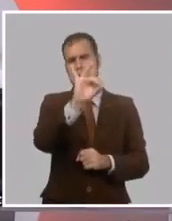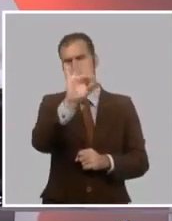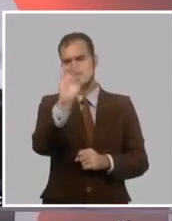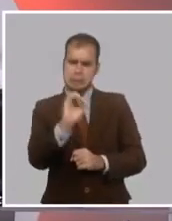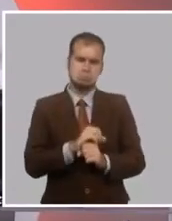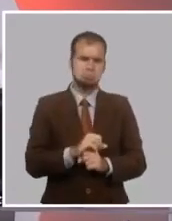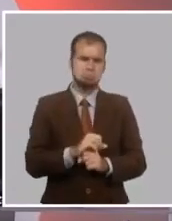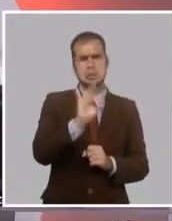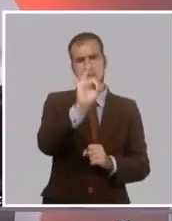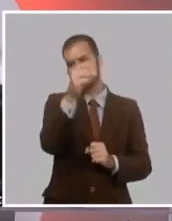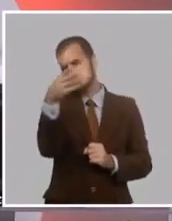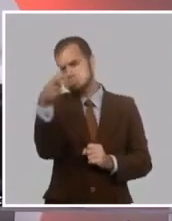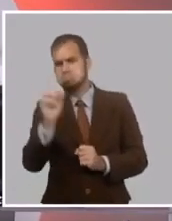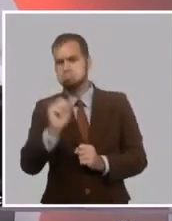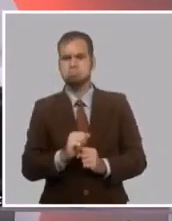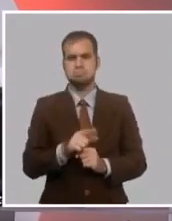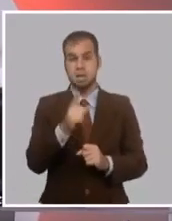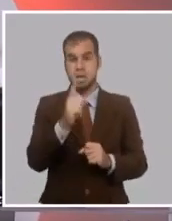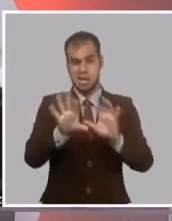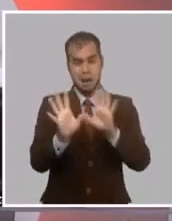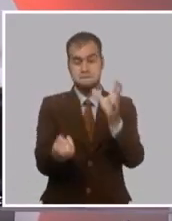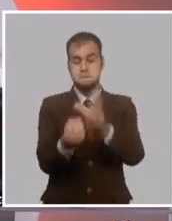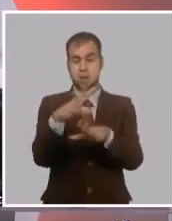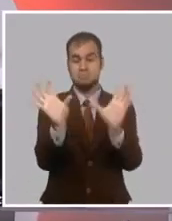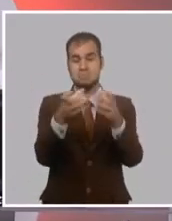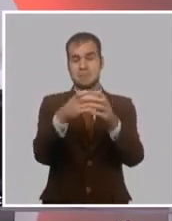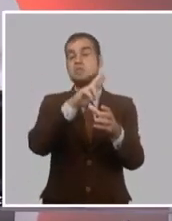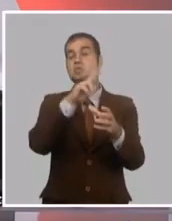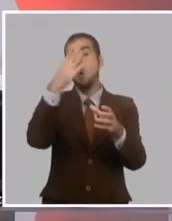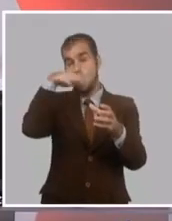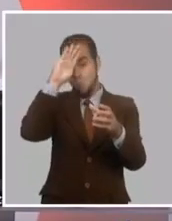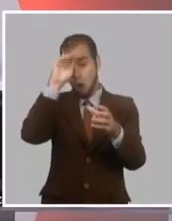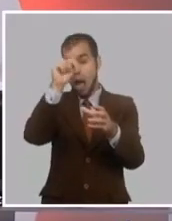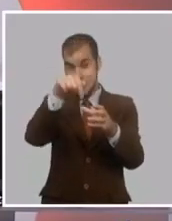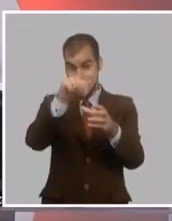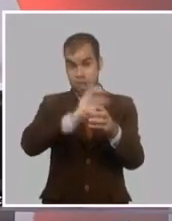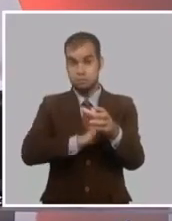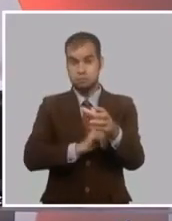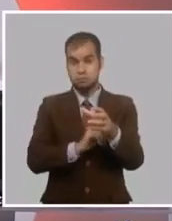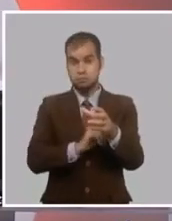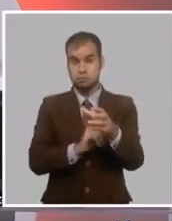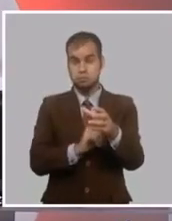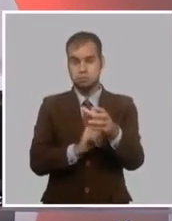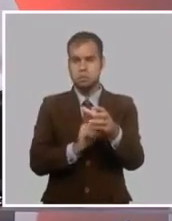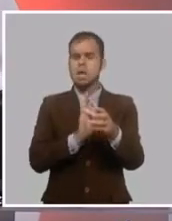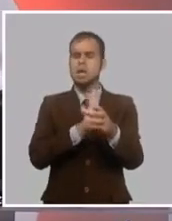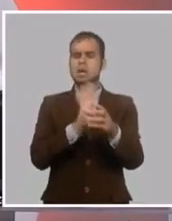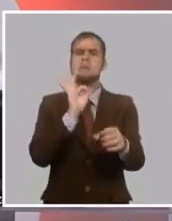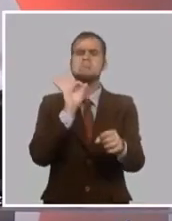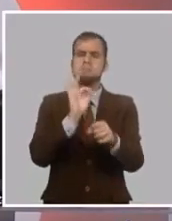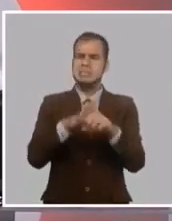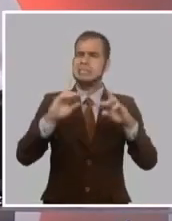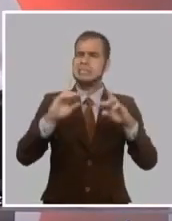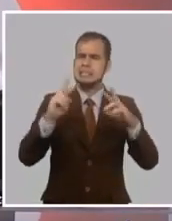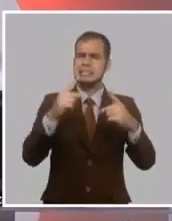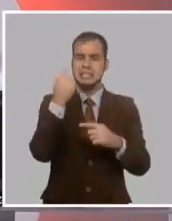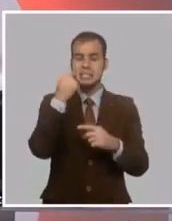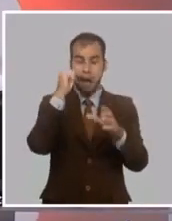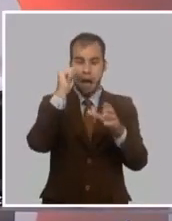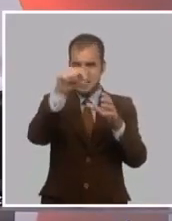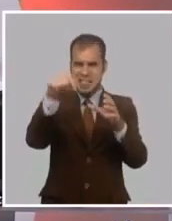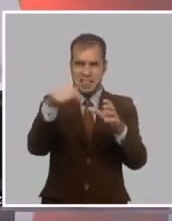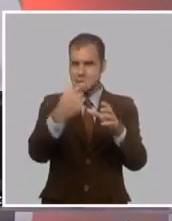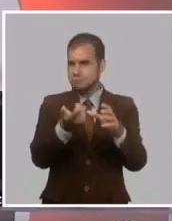e inclusive ya en los momentos en que está fundado el Partido Revolucionario Cubano, insisten una y otra vez justamente en